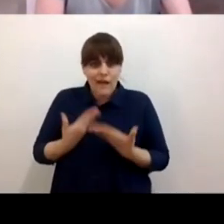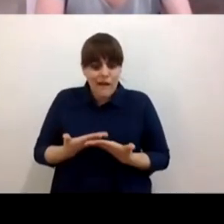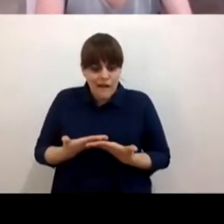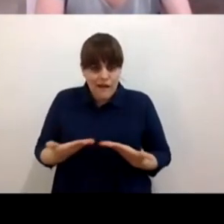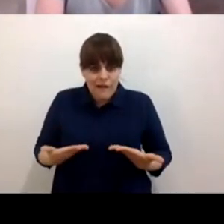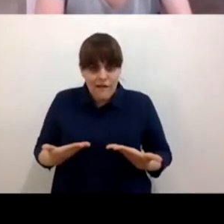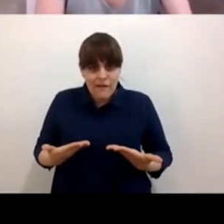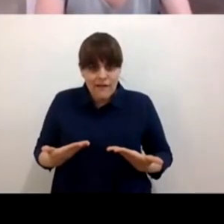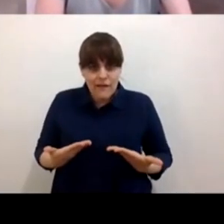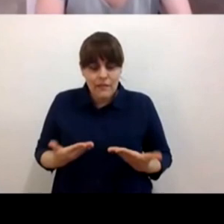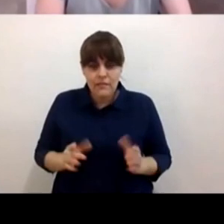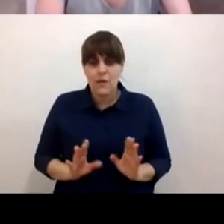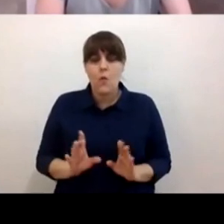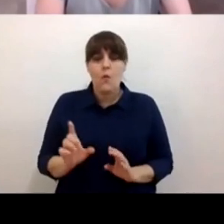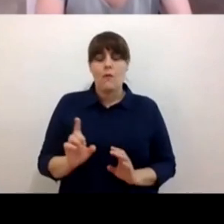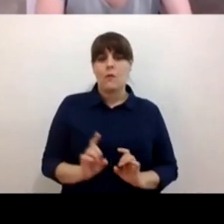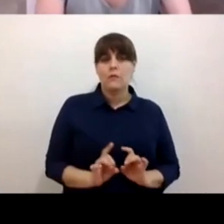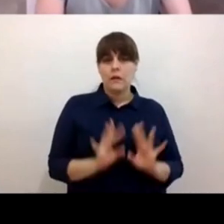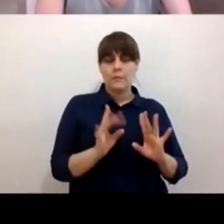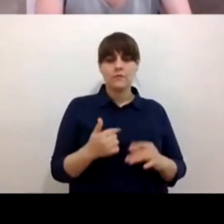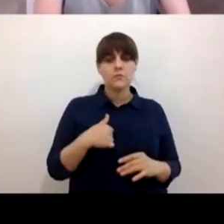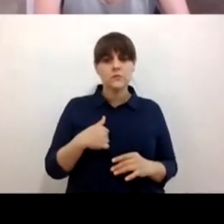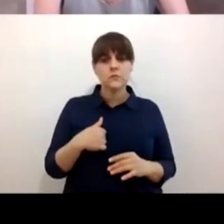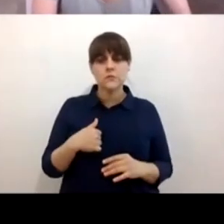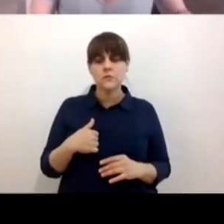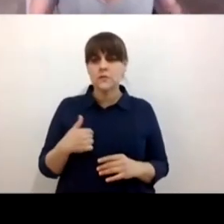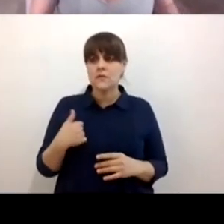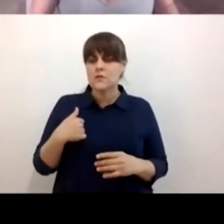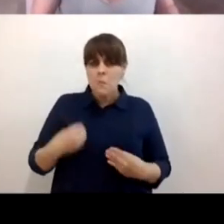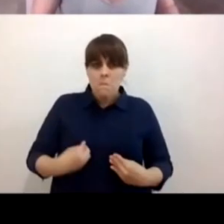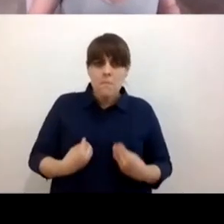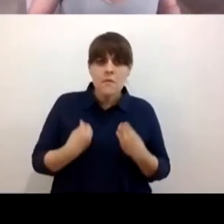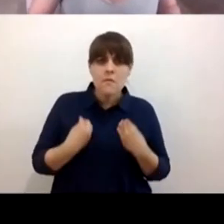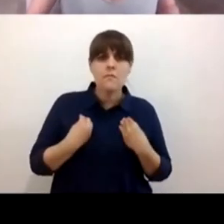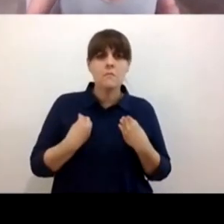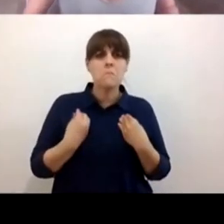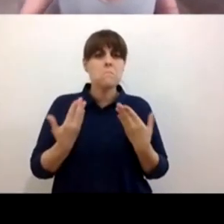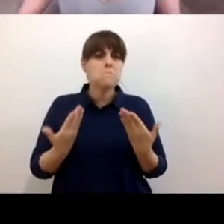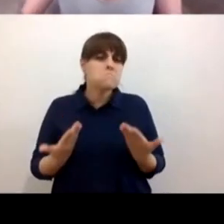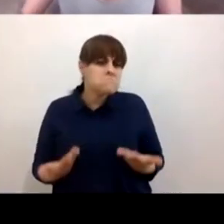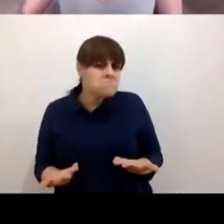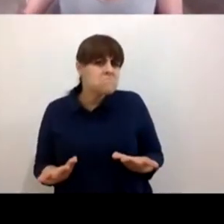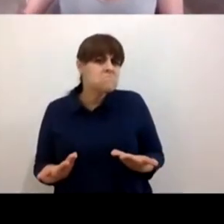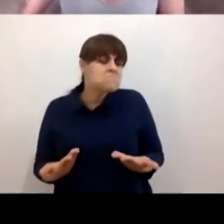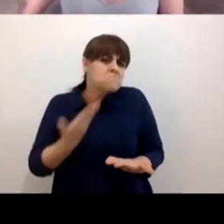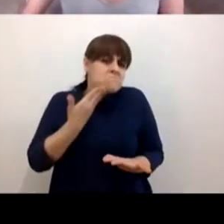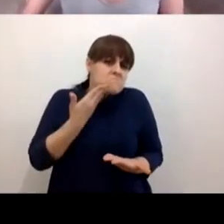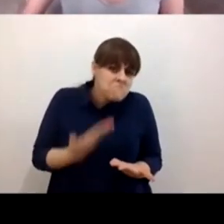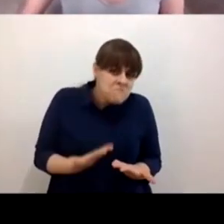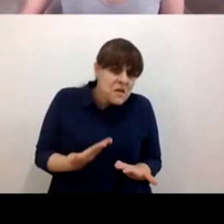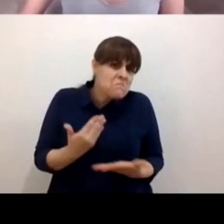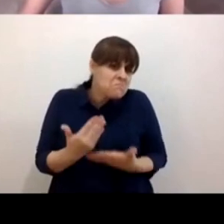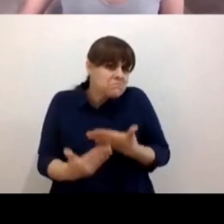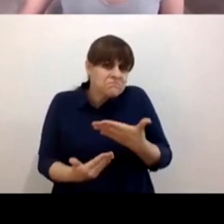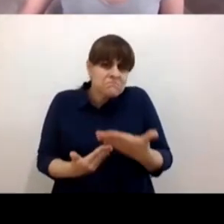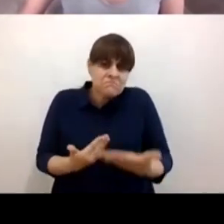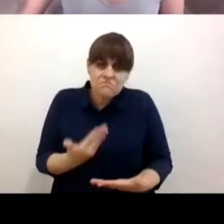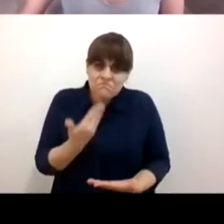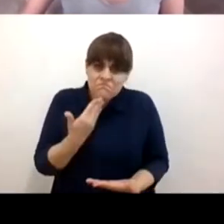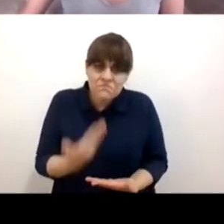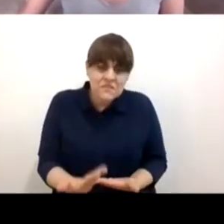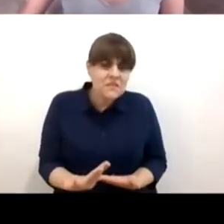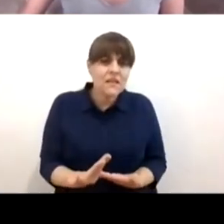¿no? cuando de repente siento que tengo ya una vida más o menos llevadera y que conozco ese